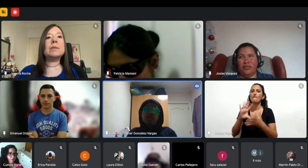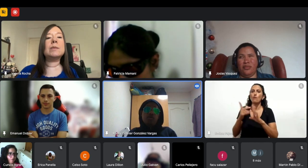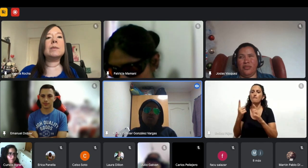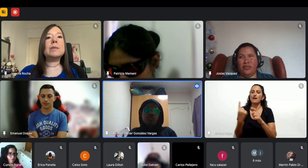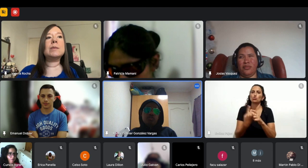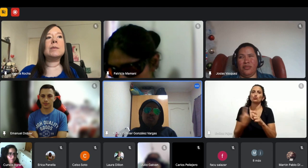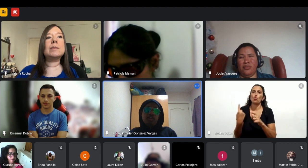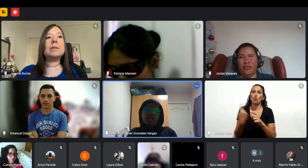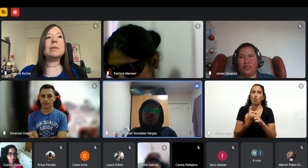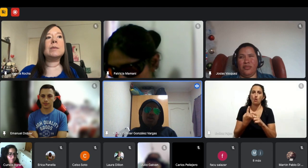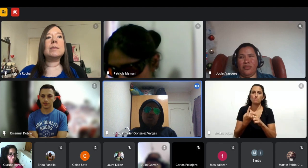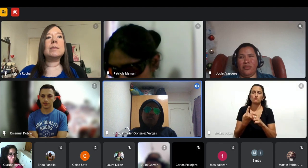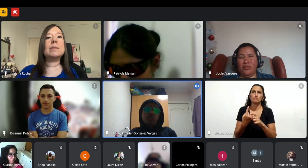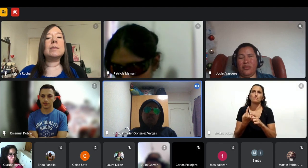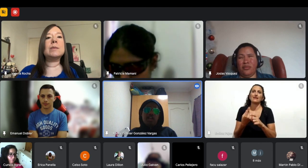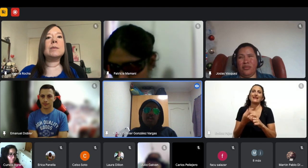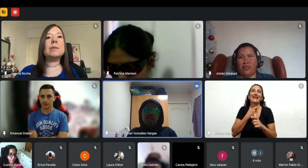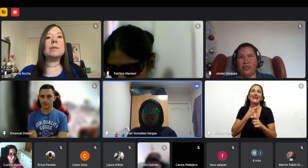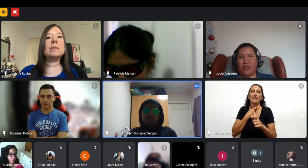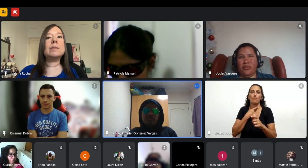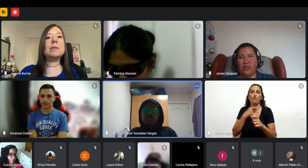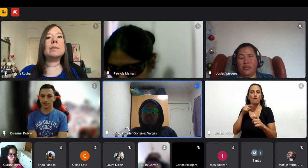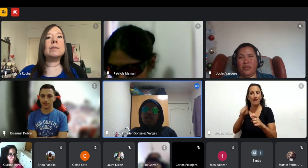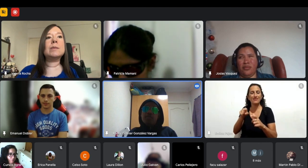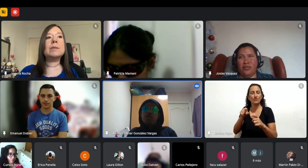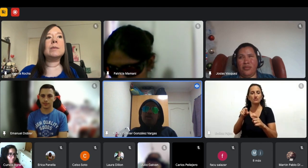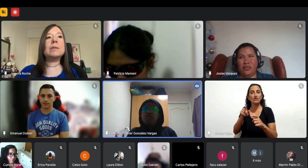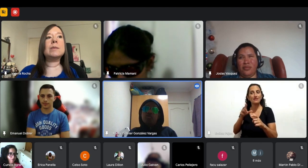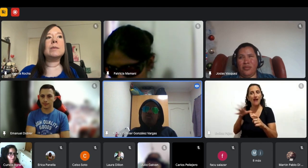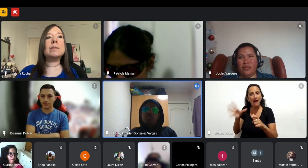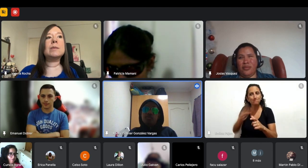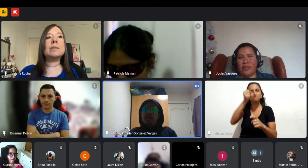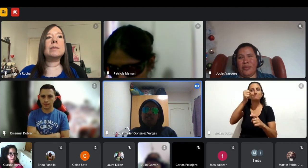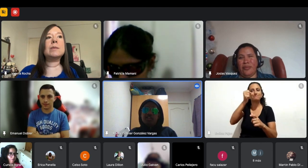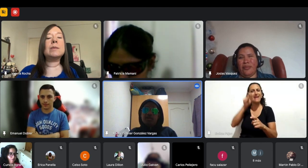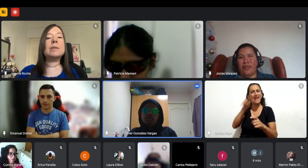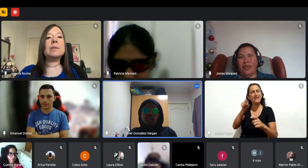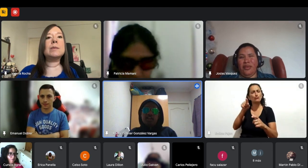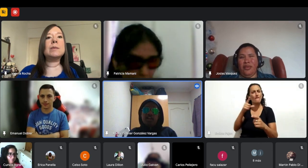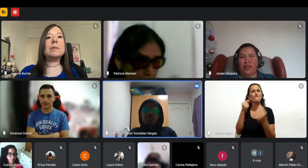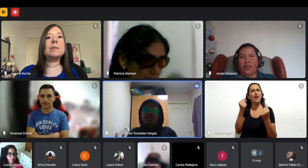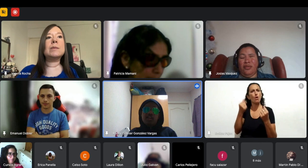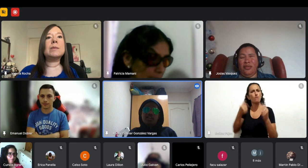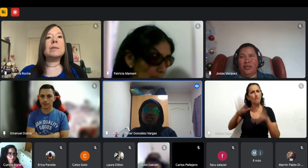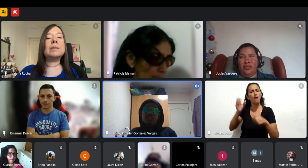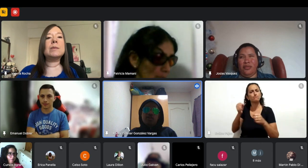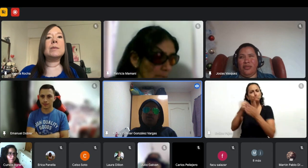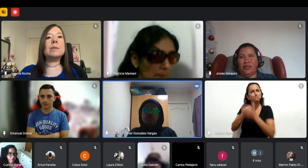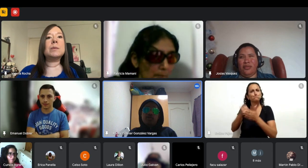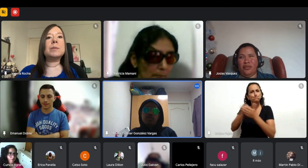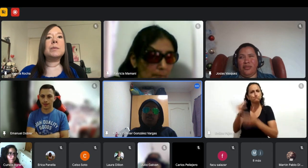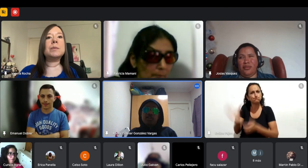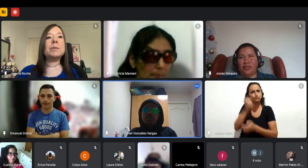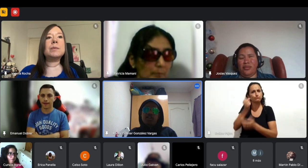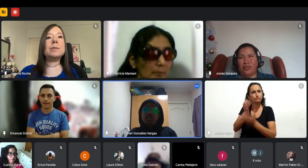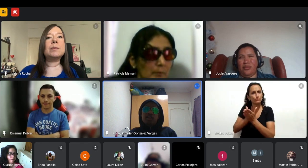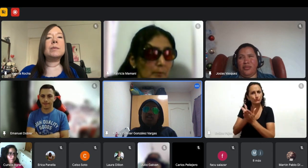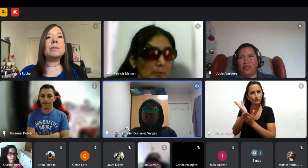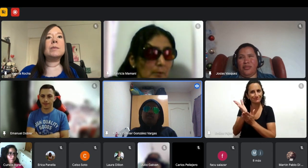cuando la tenemos la valoramos y la sala ponemos mucho en práctica porque realmente es algo